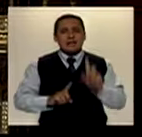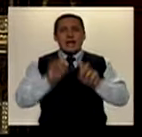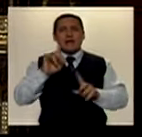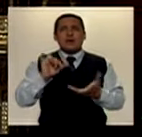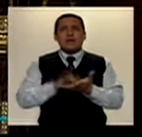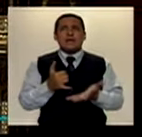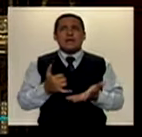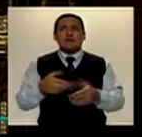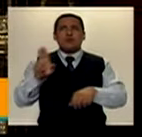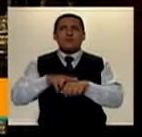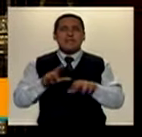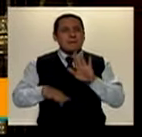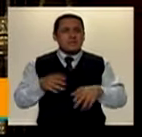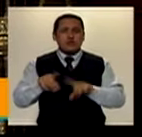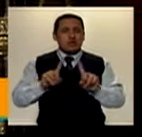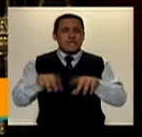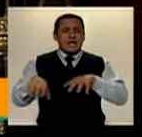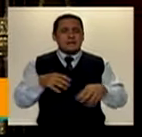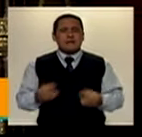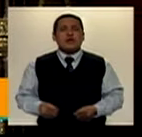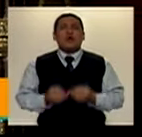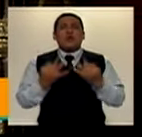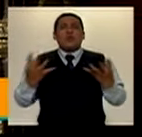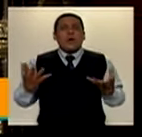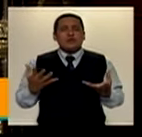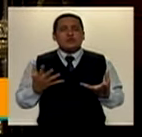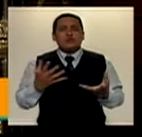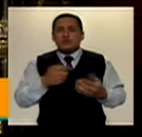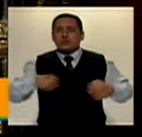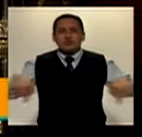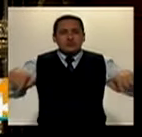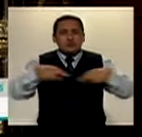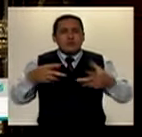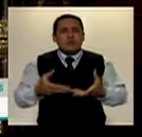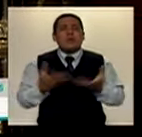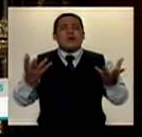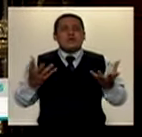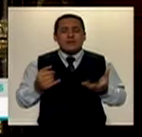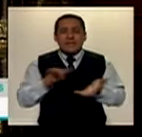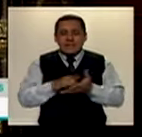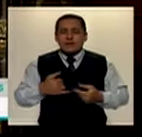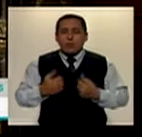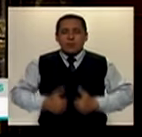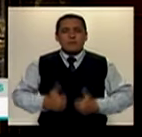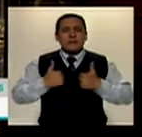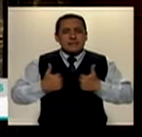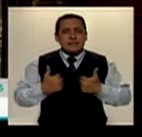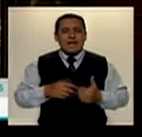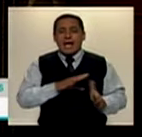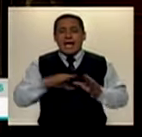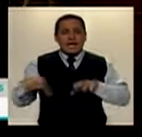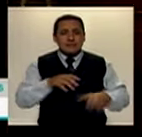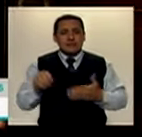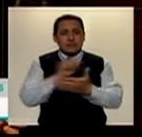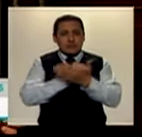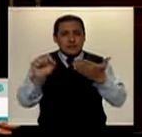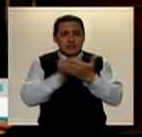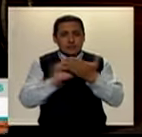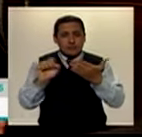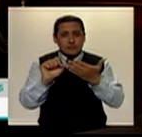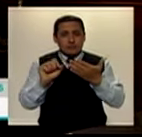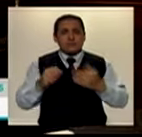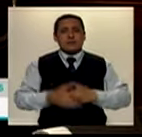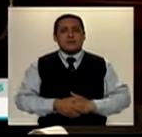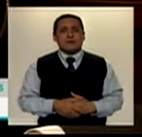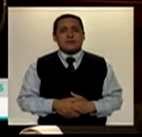normalmente no se hace, es decir, cuántos somos realmente y en qué situación estamos. Hacer un registro, un parloramiento.